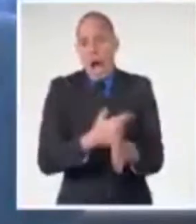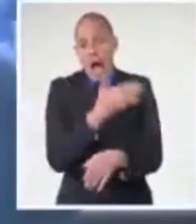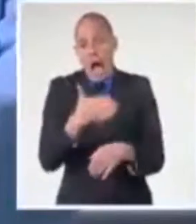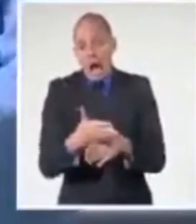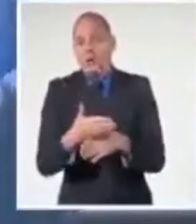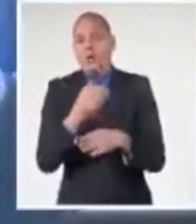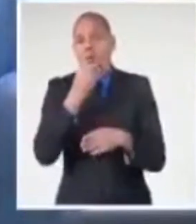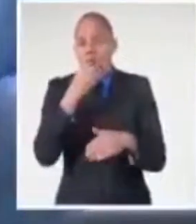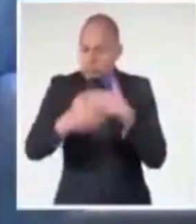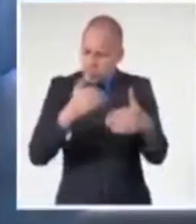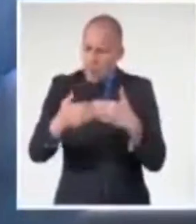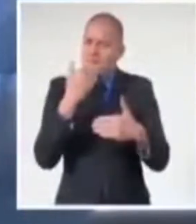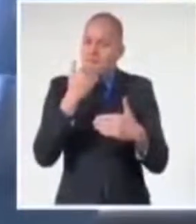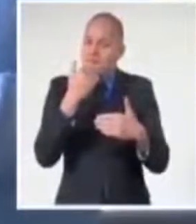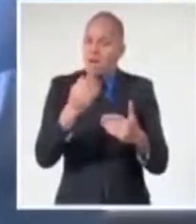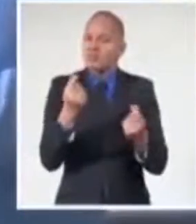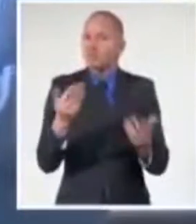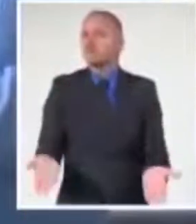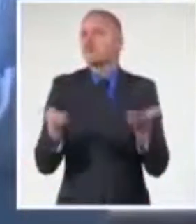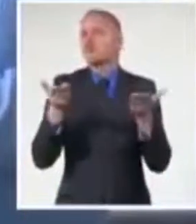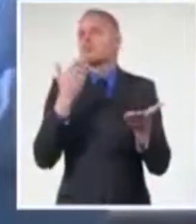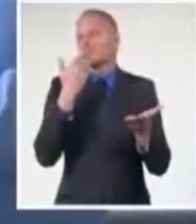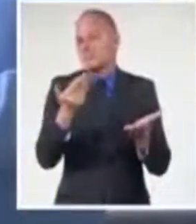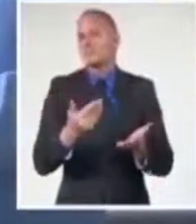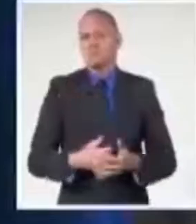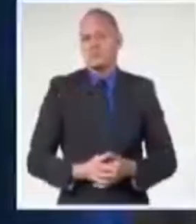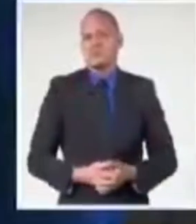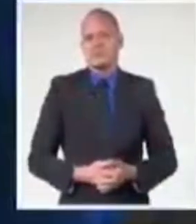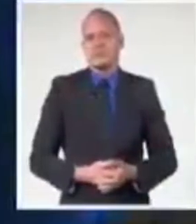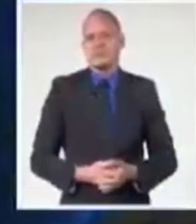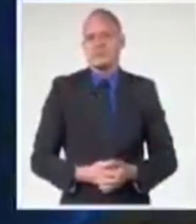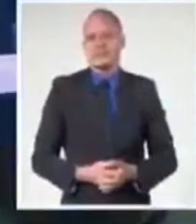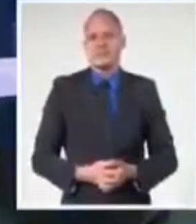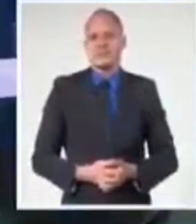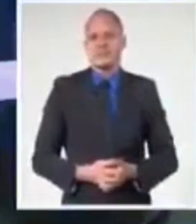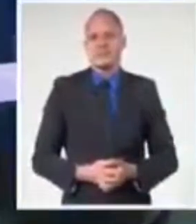hasta aquí y nos va a permitir estar en mejores condiciones de enfrentar la recuperación gradual de la economía.